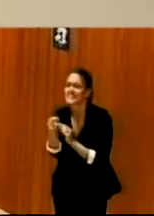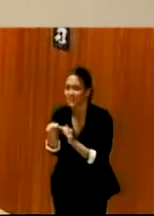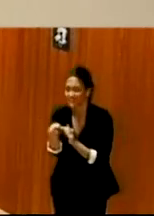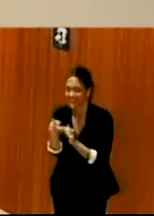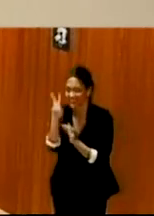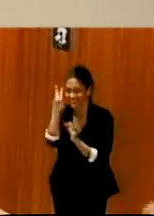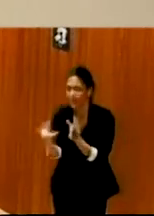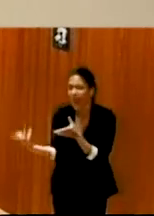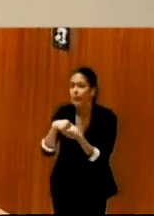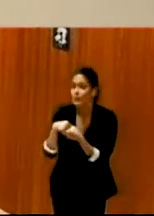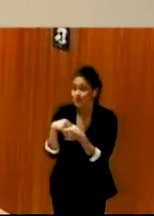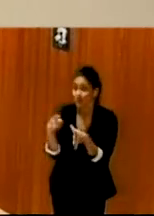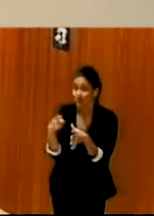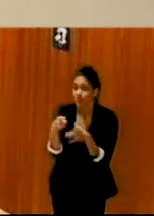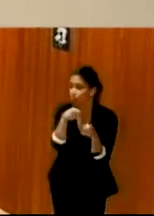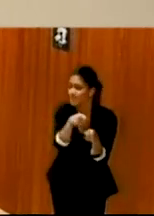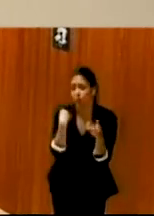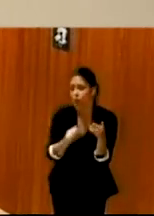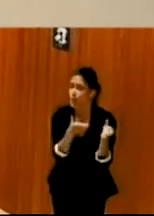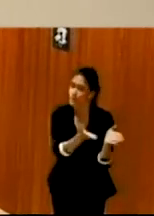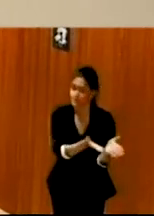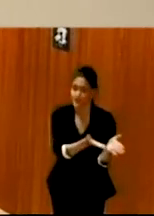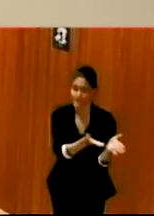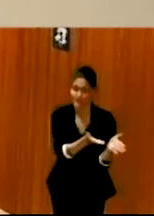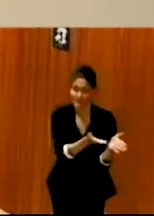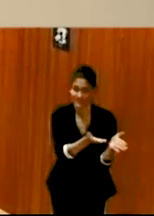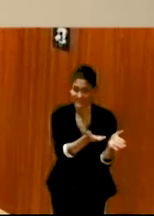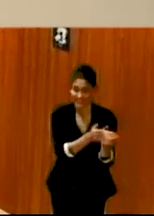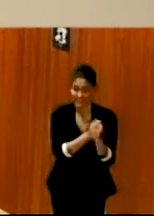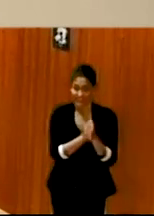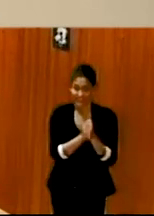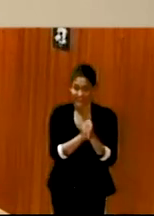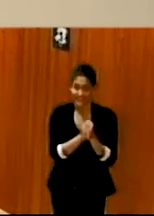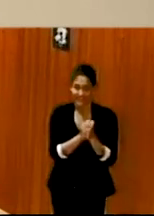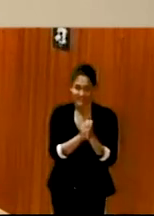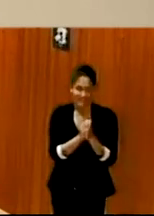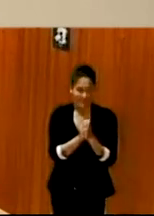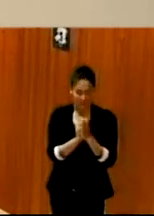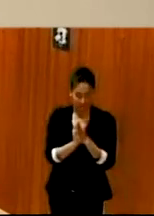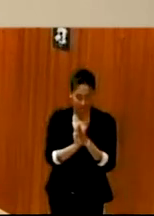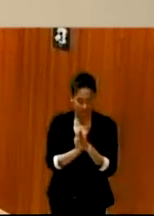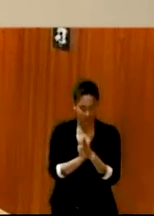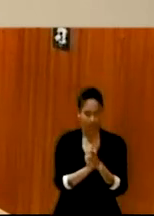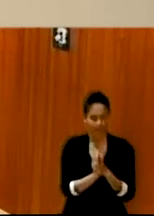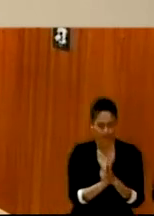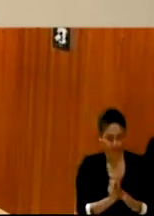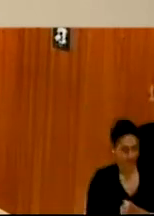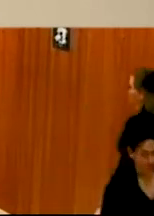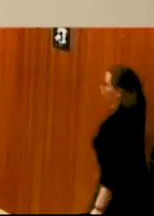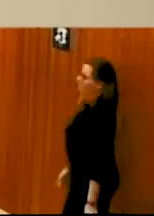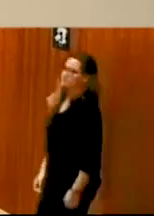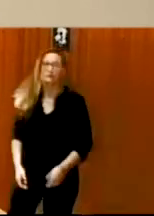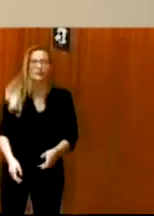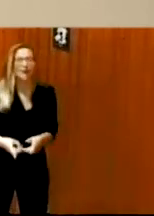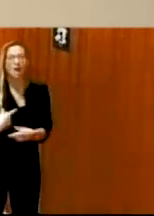en un mismo sentido, cada uno tenemos mil matices, ¿no?, que todavía poner en marcha. Entonces, es muy